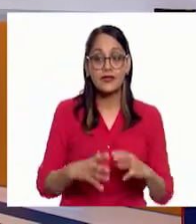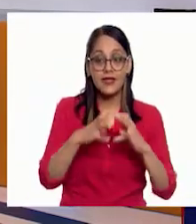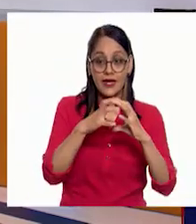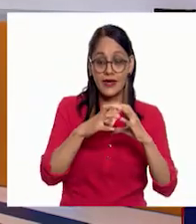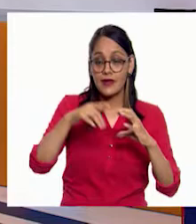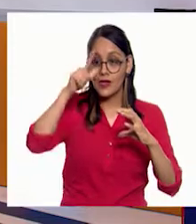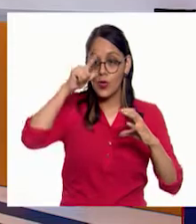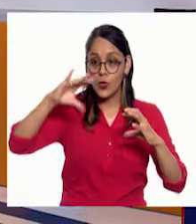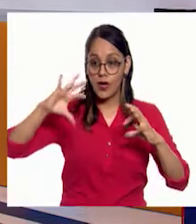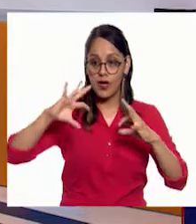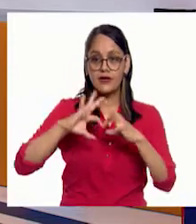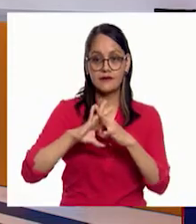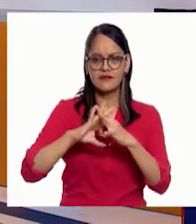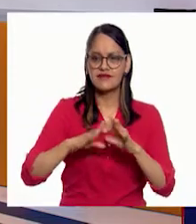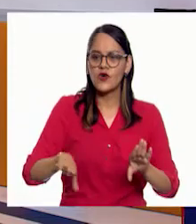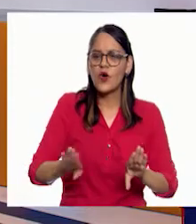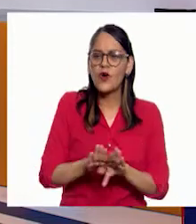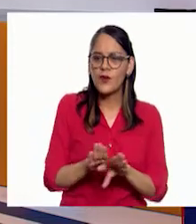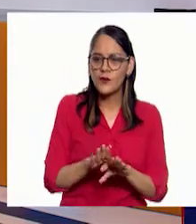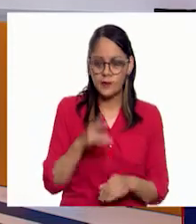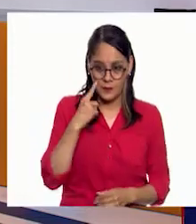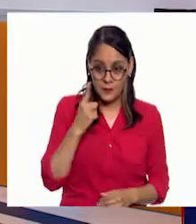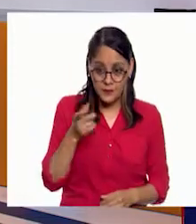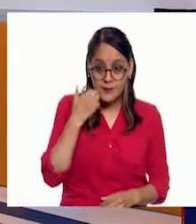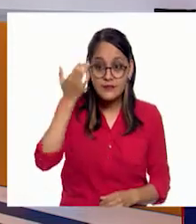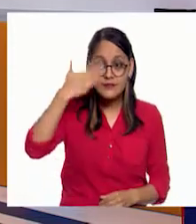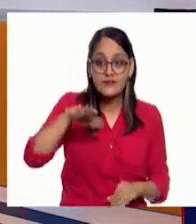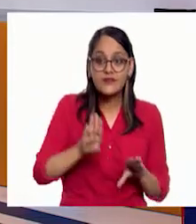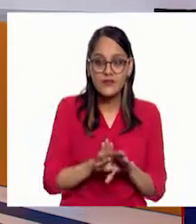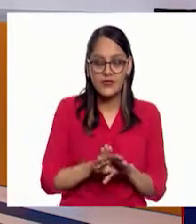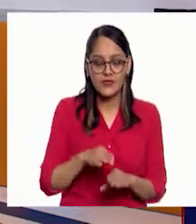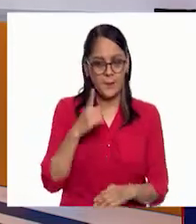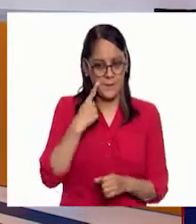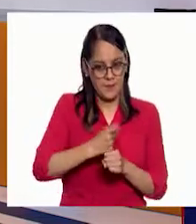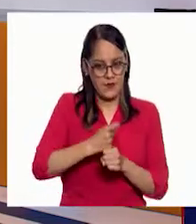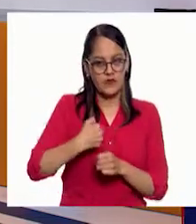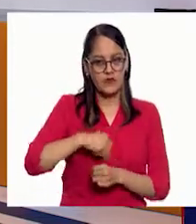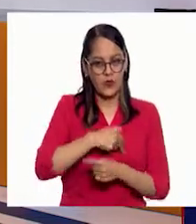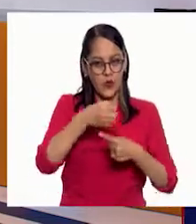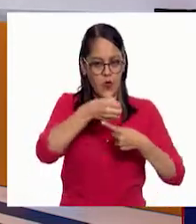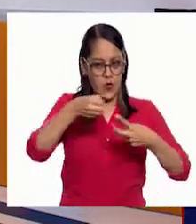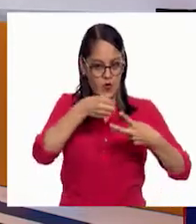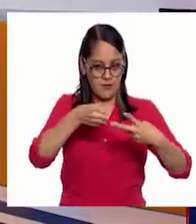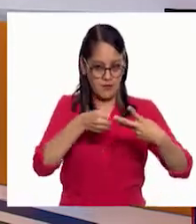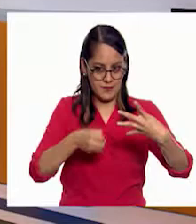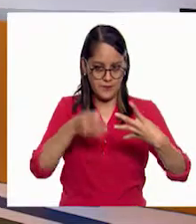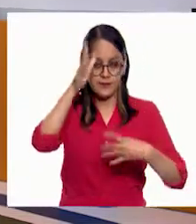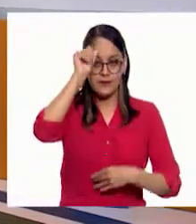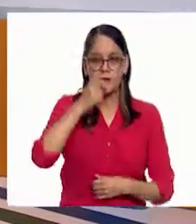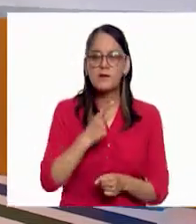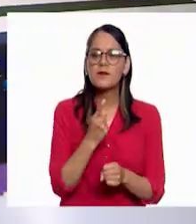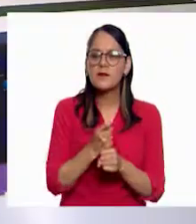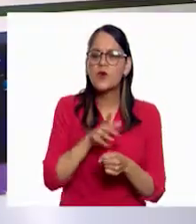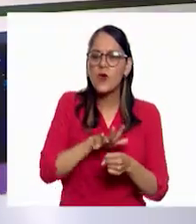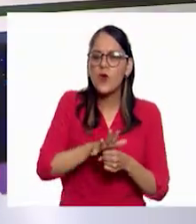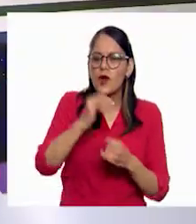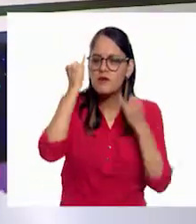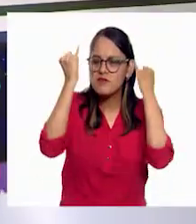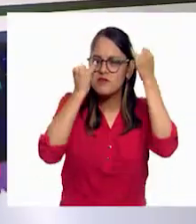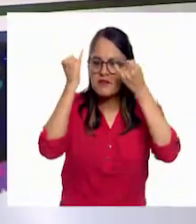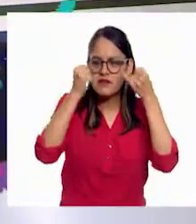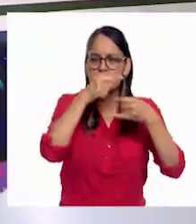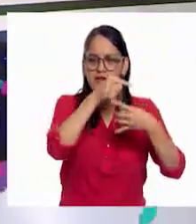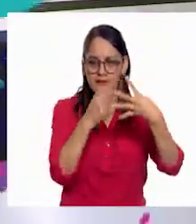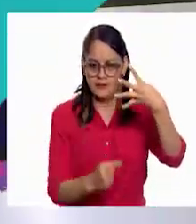la Tierra. ¿Quieres ver cuáles? Y te voy a proponer que las ordenemos. Ok. Primero vamos a ver qué ideas tenemos. Muy bien. Tenemos